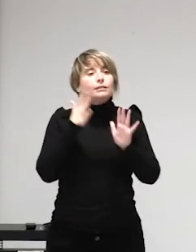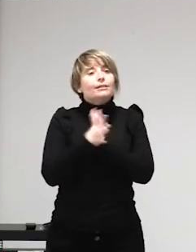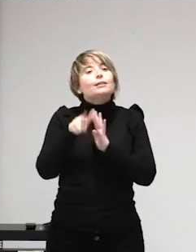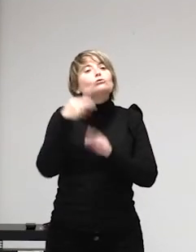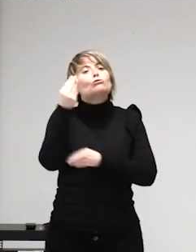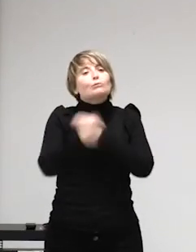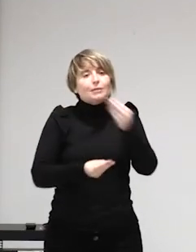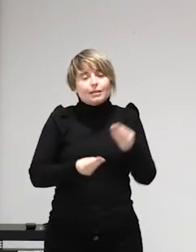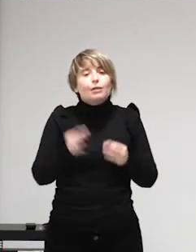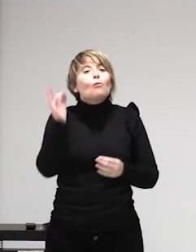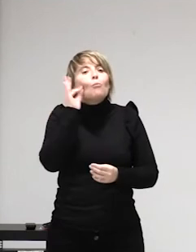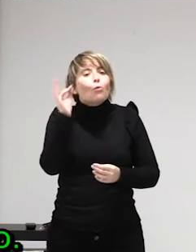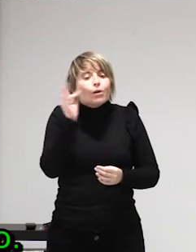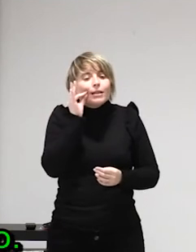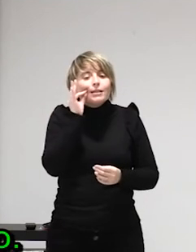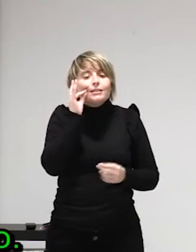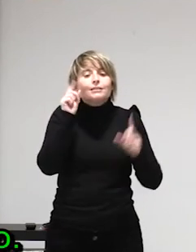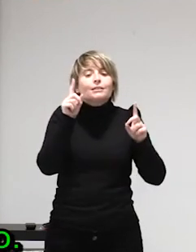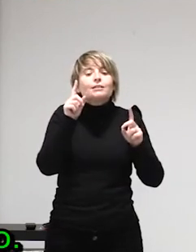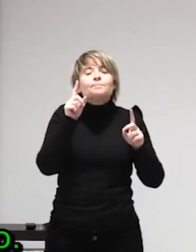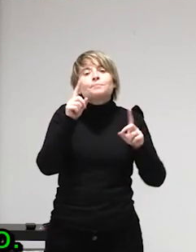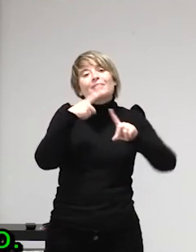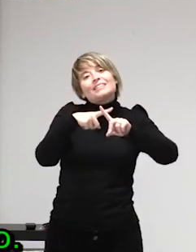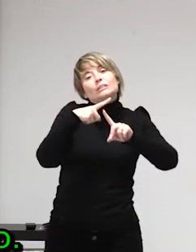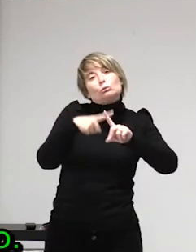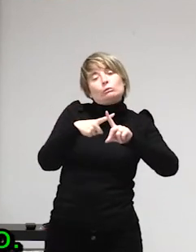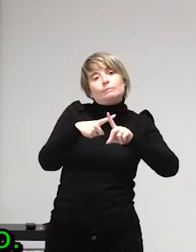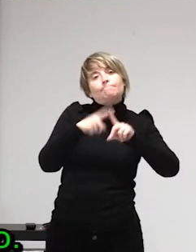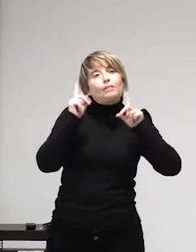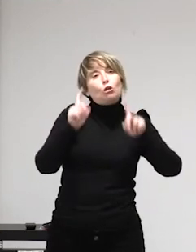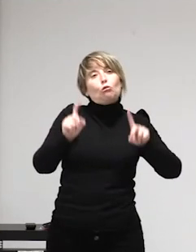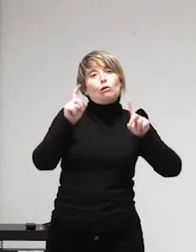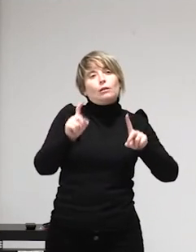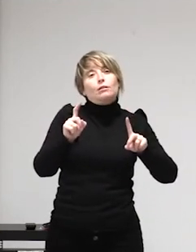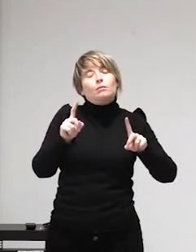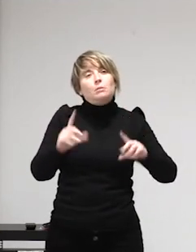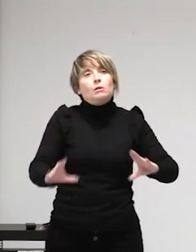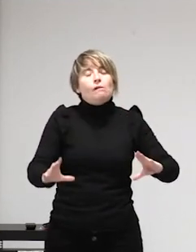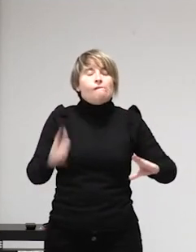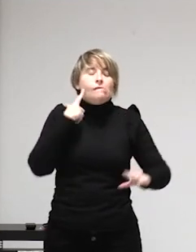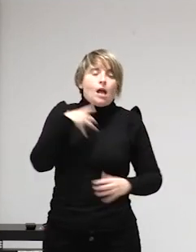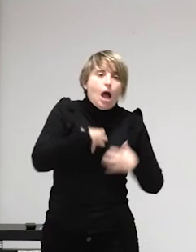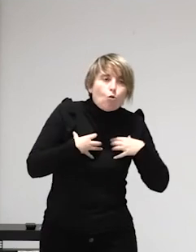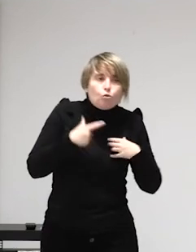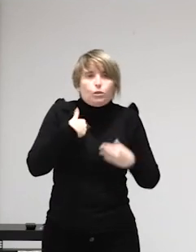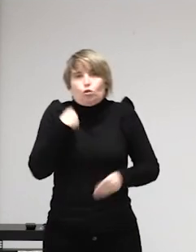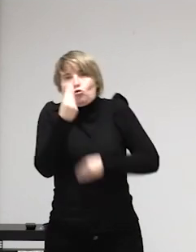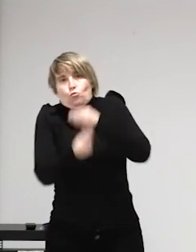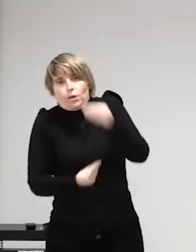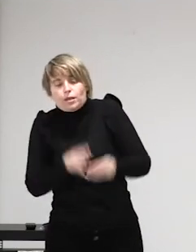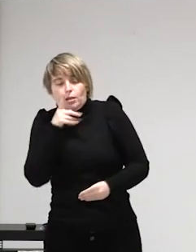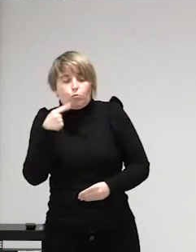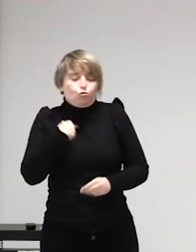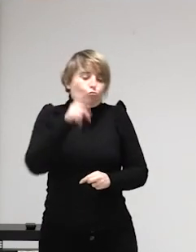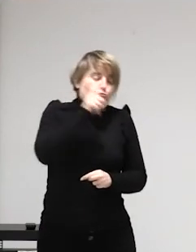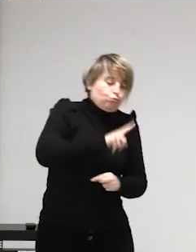yo no quiero que nadie normalice lo que sería un abuso para su cuerpo o sea es la última pretensión